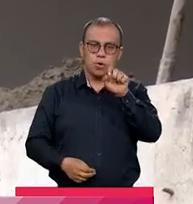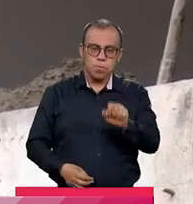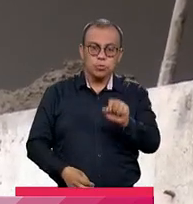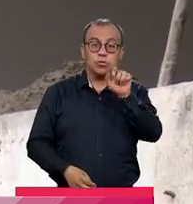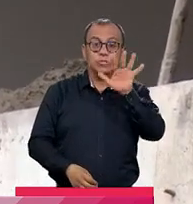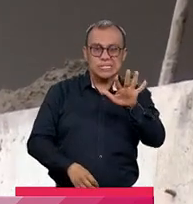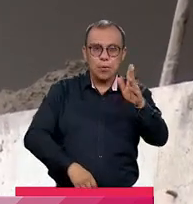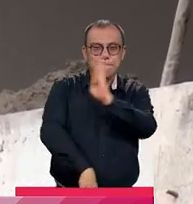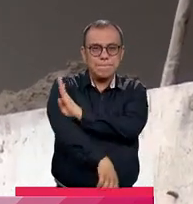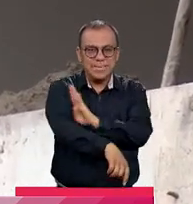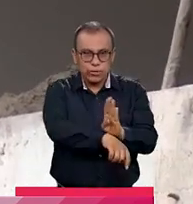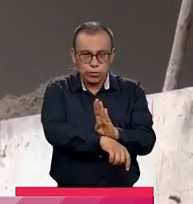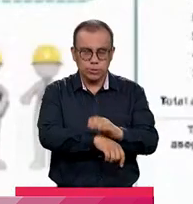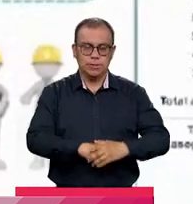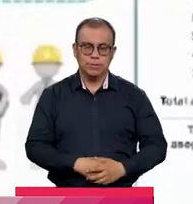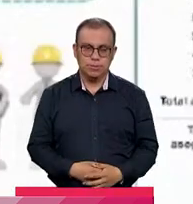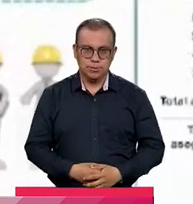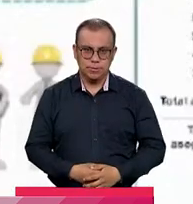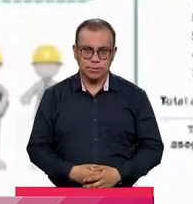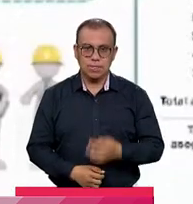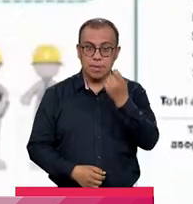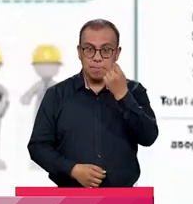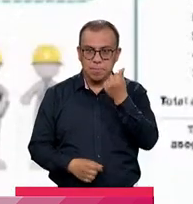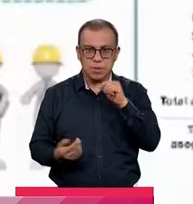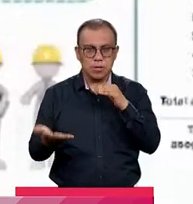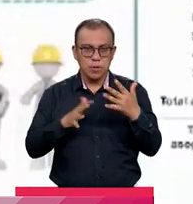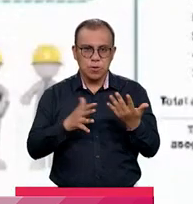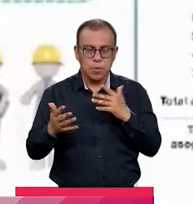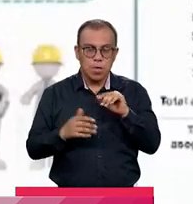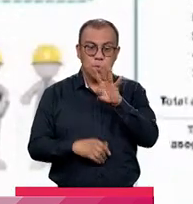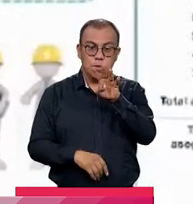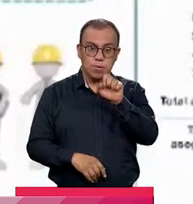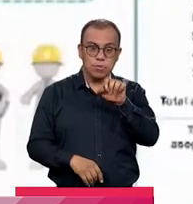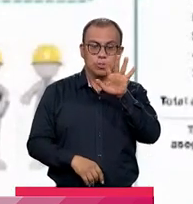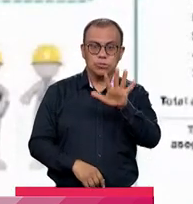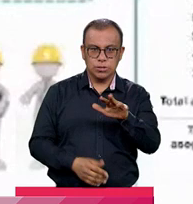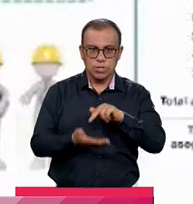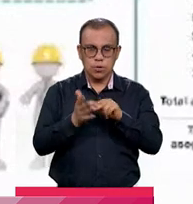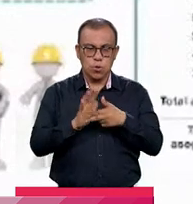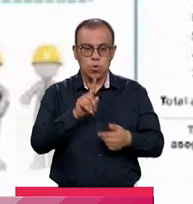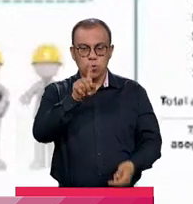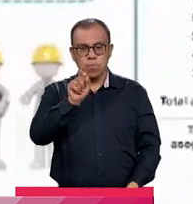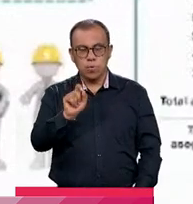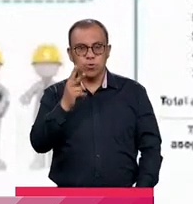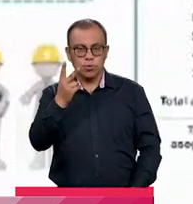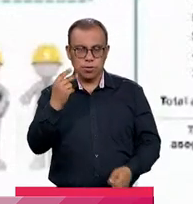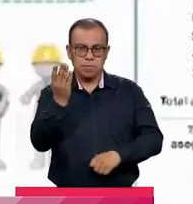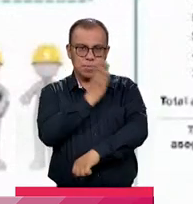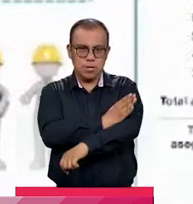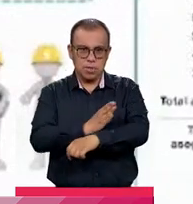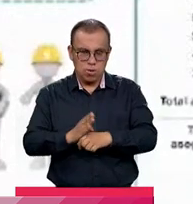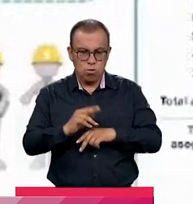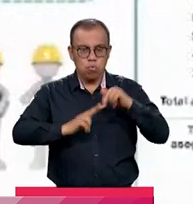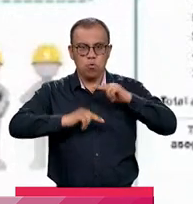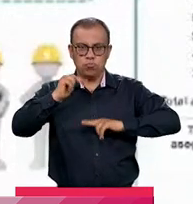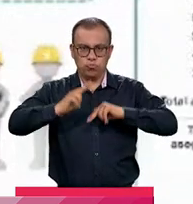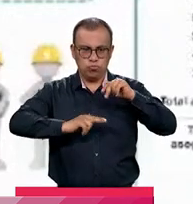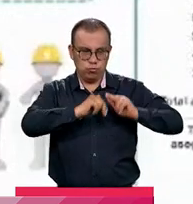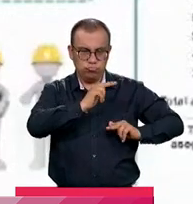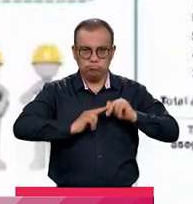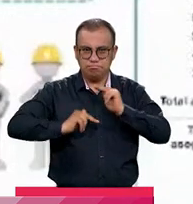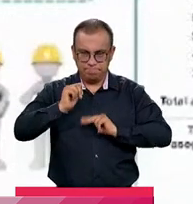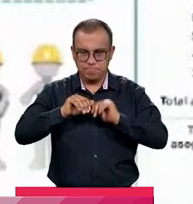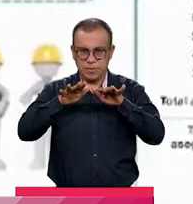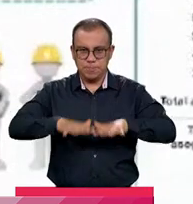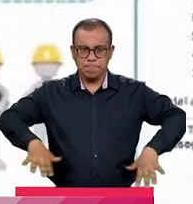billones de pesos. 49% aproximadamente, que es 1.2 billones en malla vial, de la